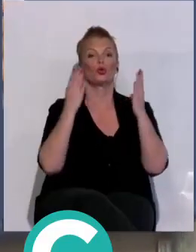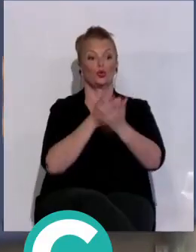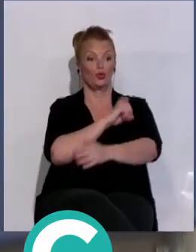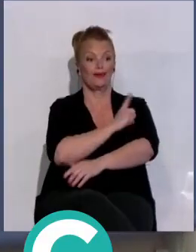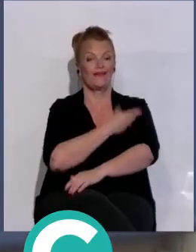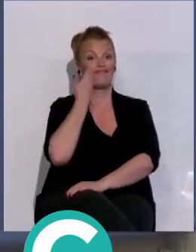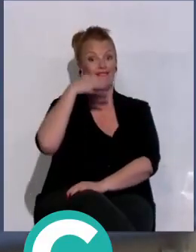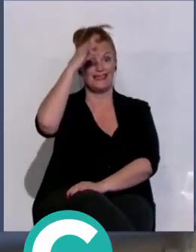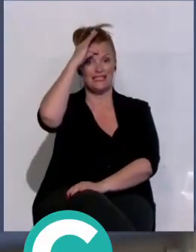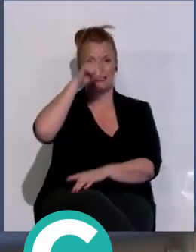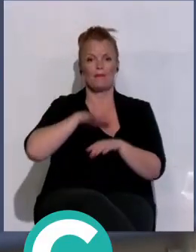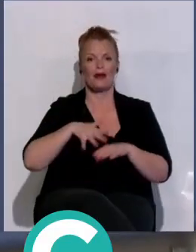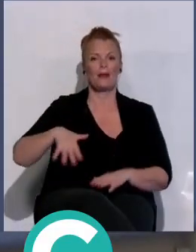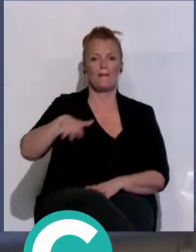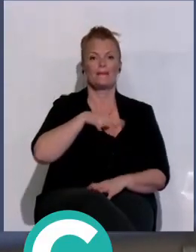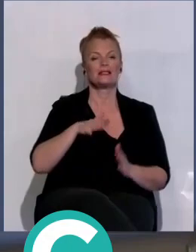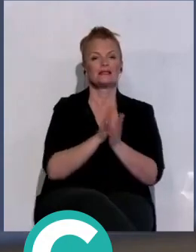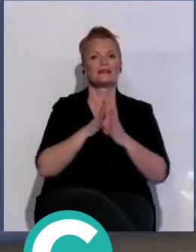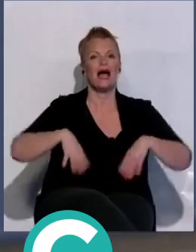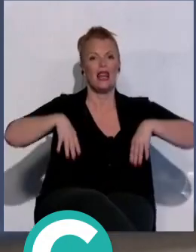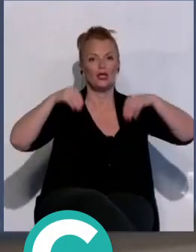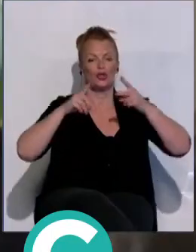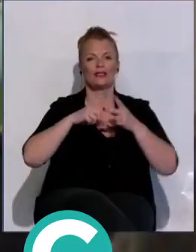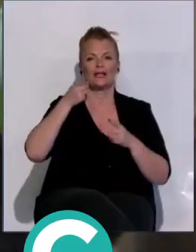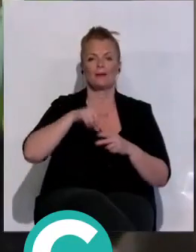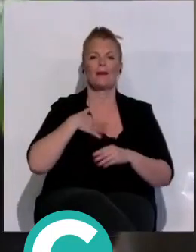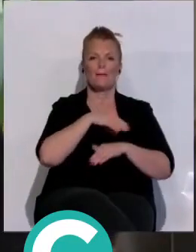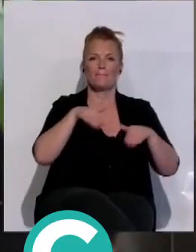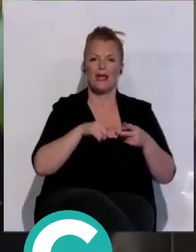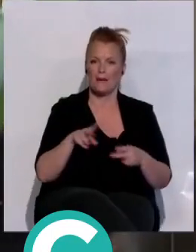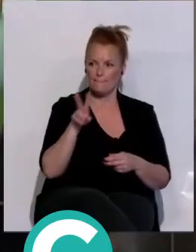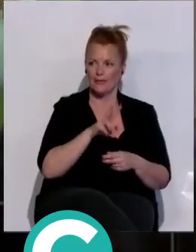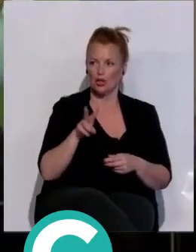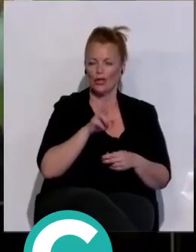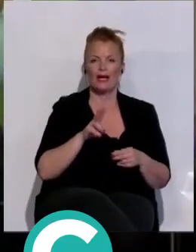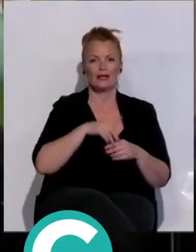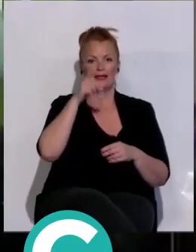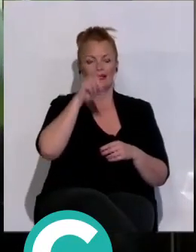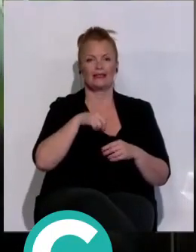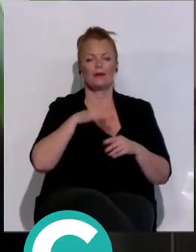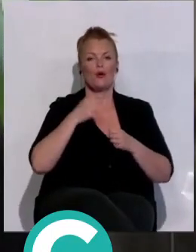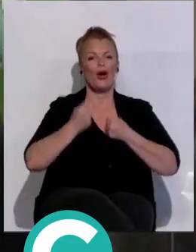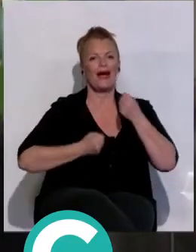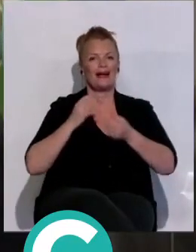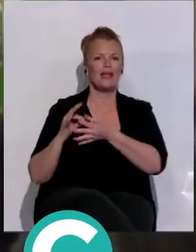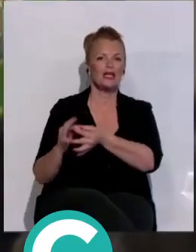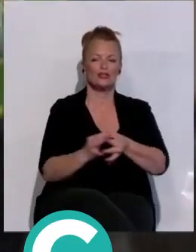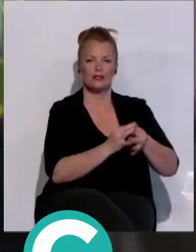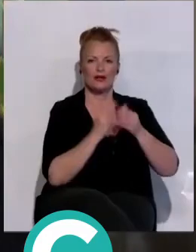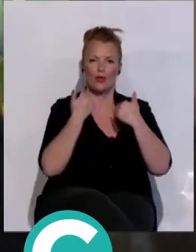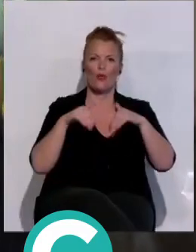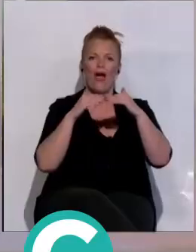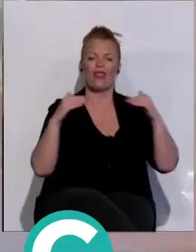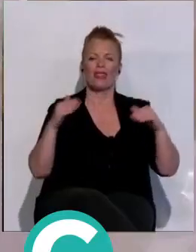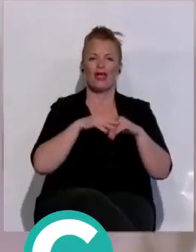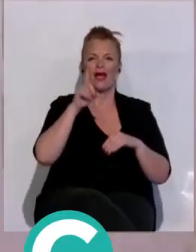con epicentro en la Plaza de San Antonio y la Arena de la Playa de la Victoria. La Carrera Solidaria Cádiz en Forma por la Igualdad cerrará